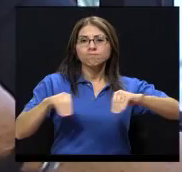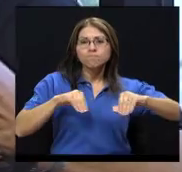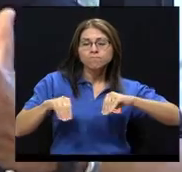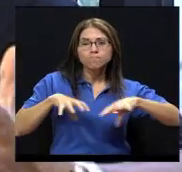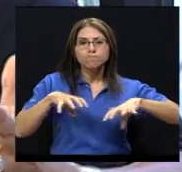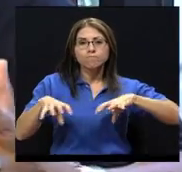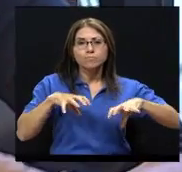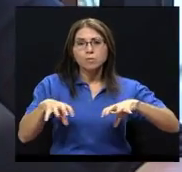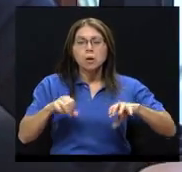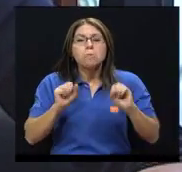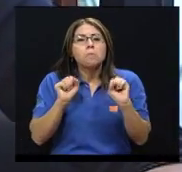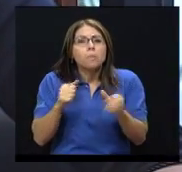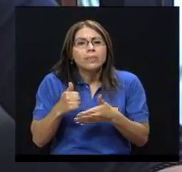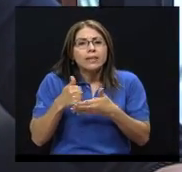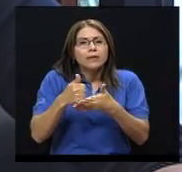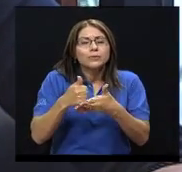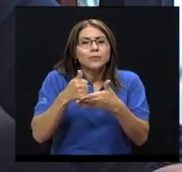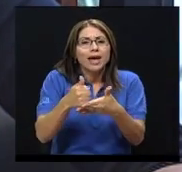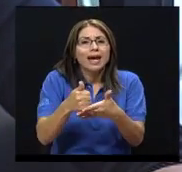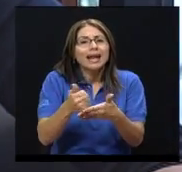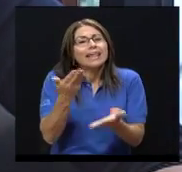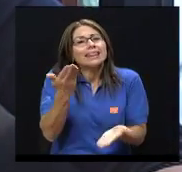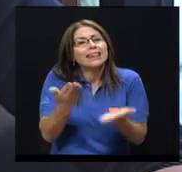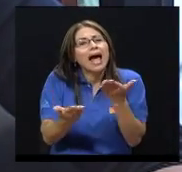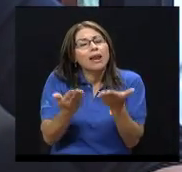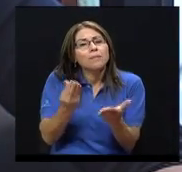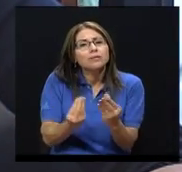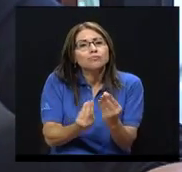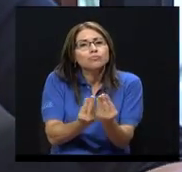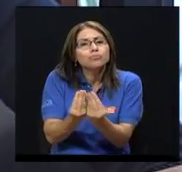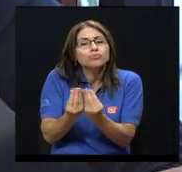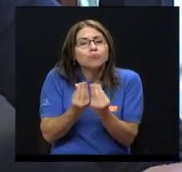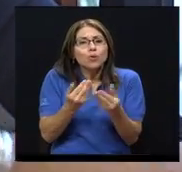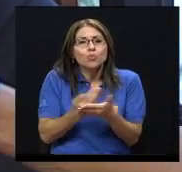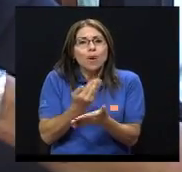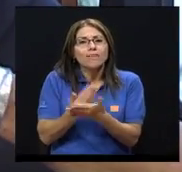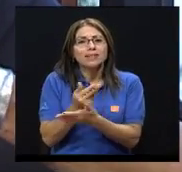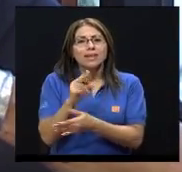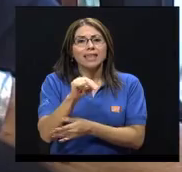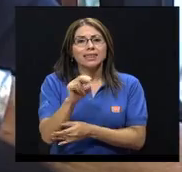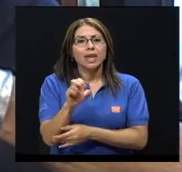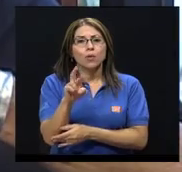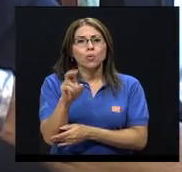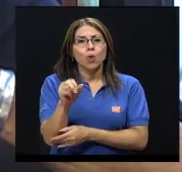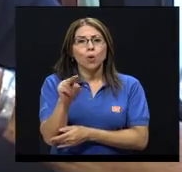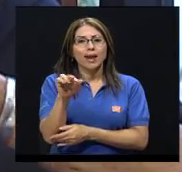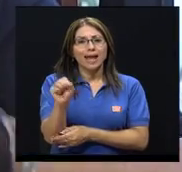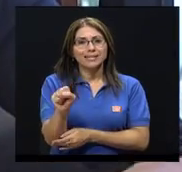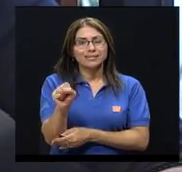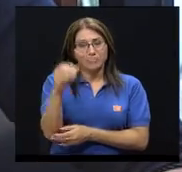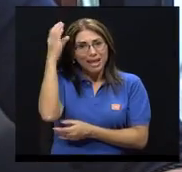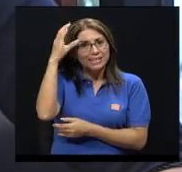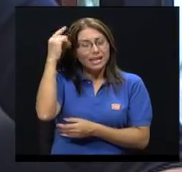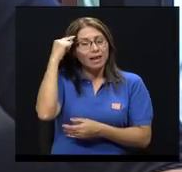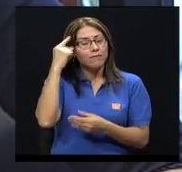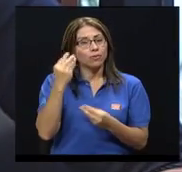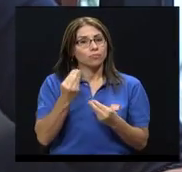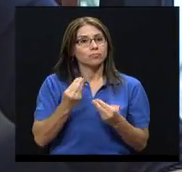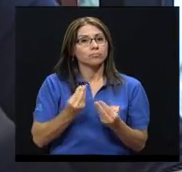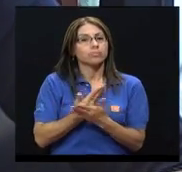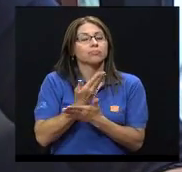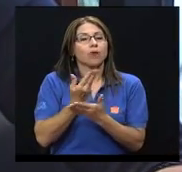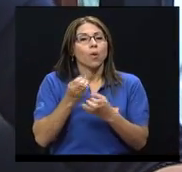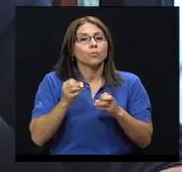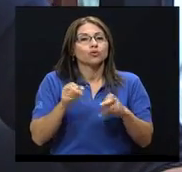tal vez se produzcan nuevas neuronas, ¿verdad? Y se abren otras opciones a nivel del cerebro. Entonces, el